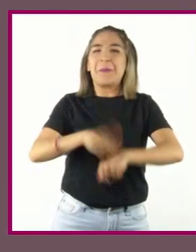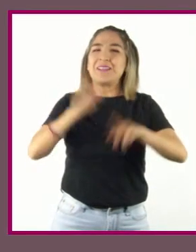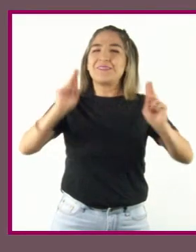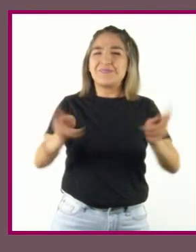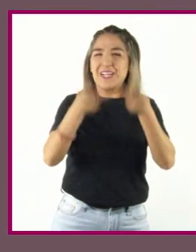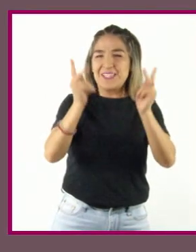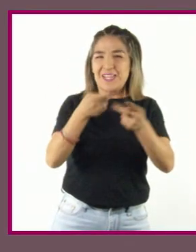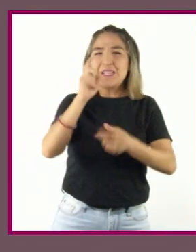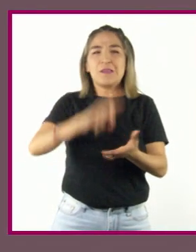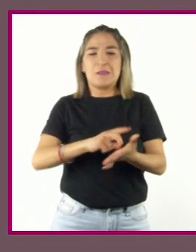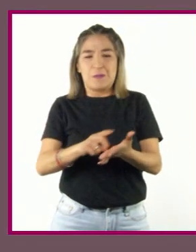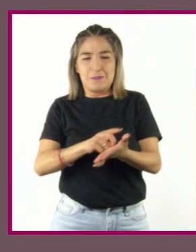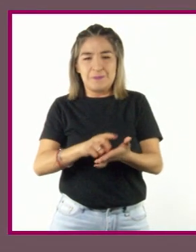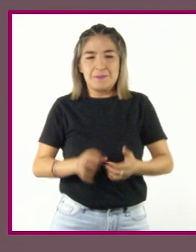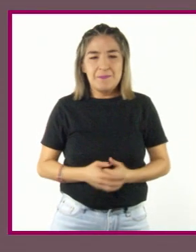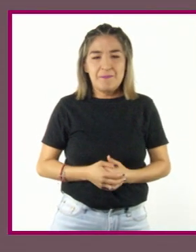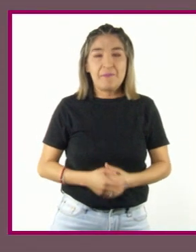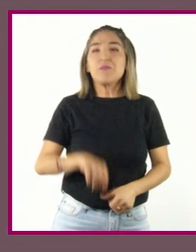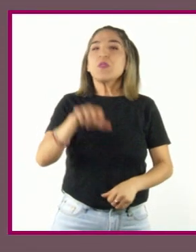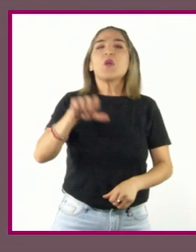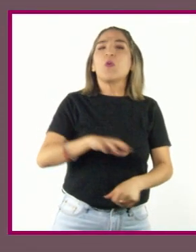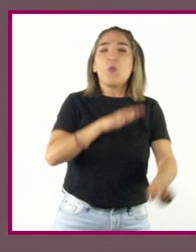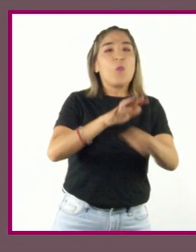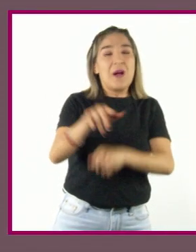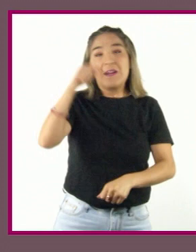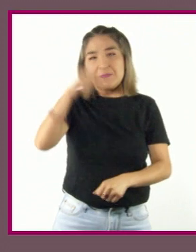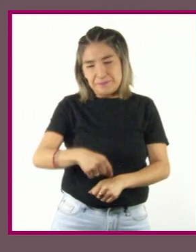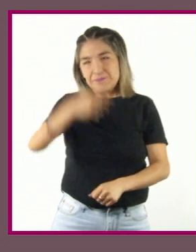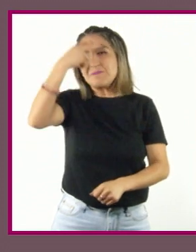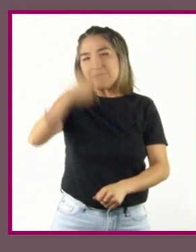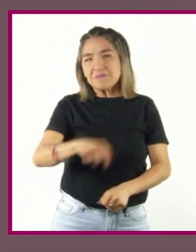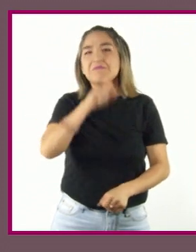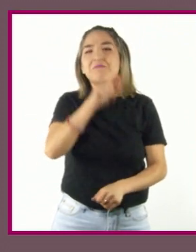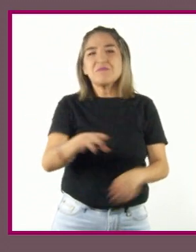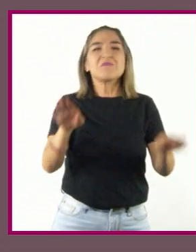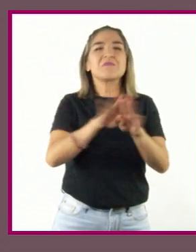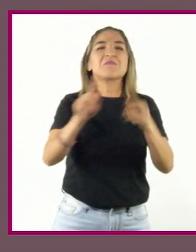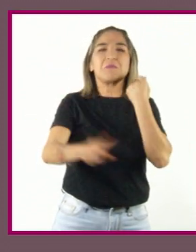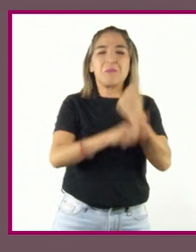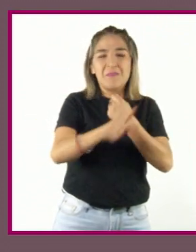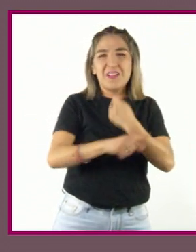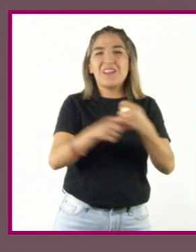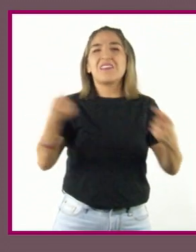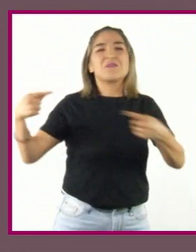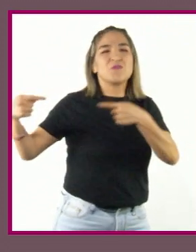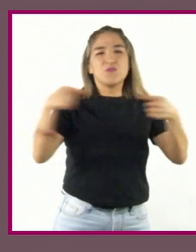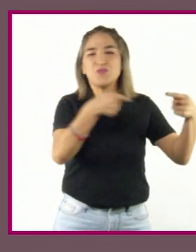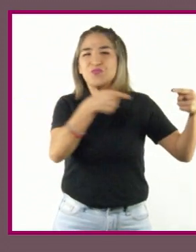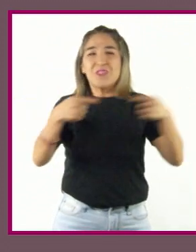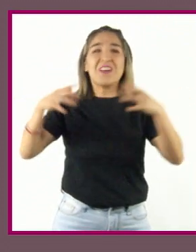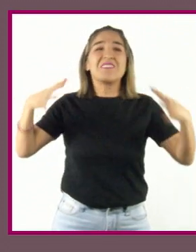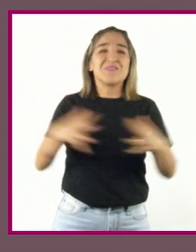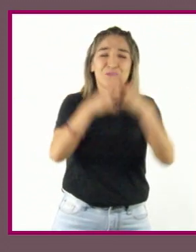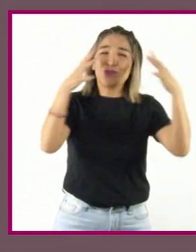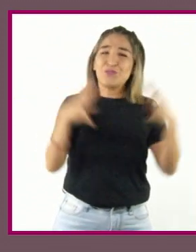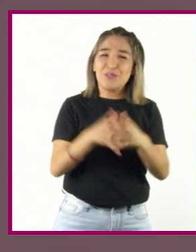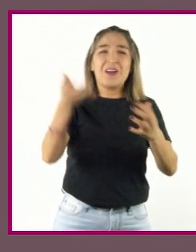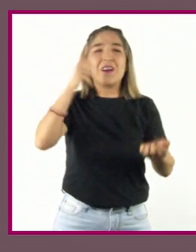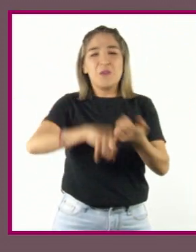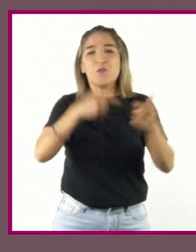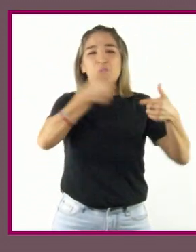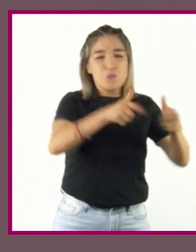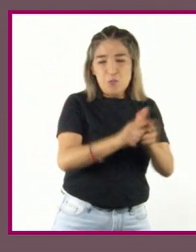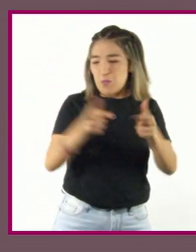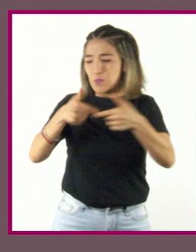Otro país en donde se desarrolló esto fue México, en donde pronto la disputa entre los cárteles llevó a una guerra entre ellos con